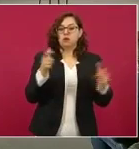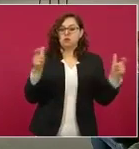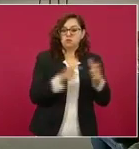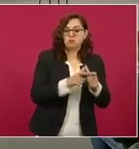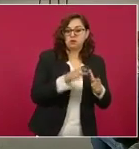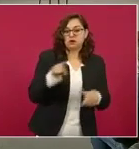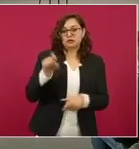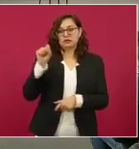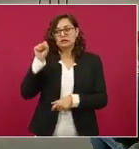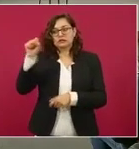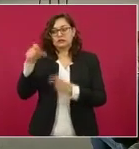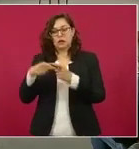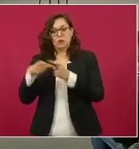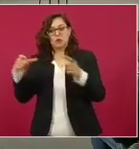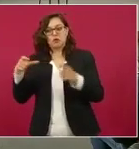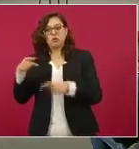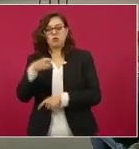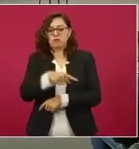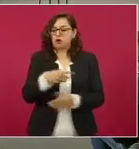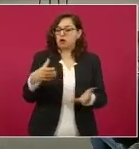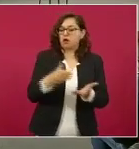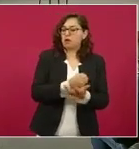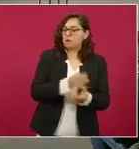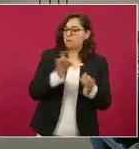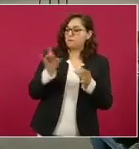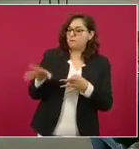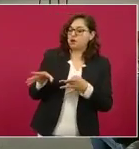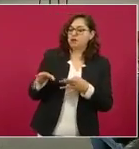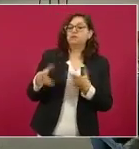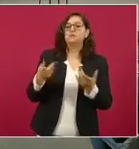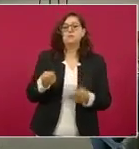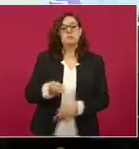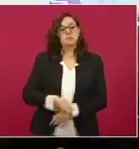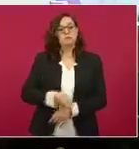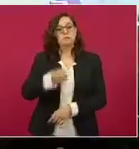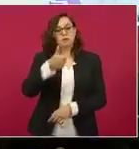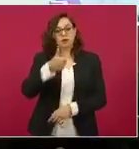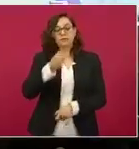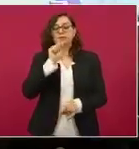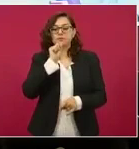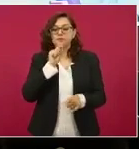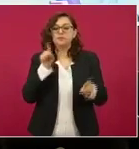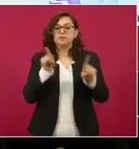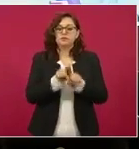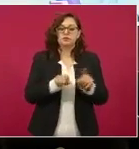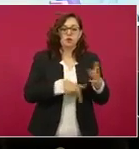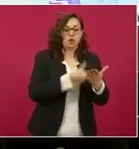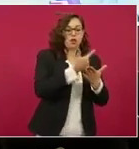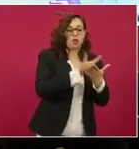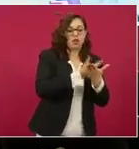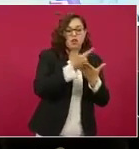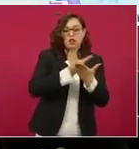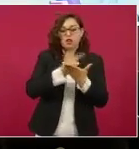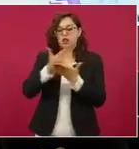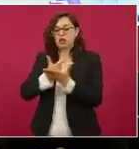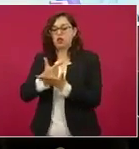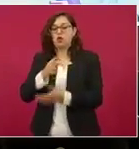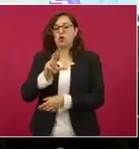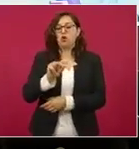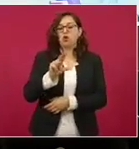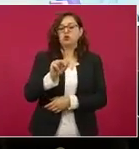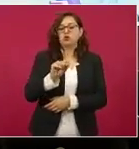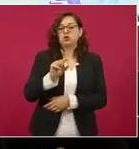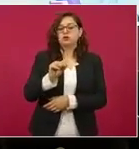relevante es la participación muy alta de planillas. 84 planillas distintas participaron en los